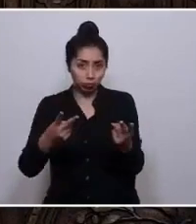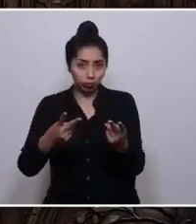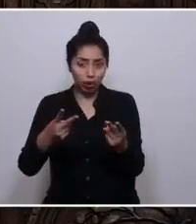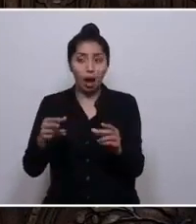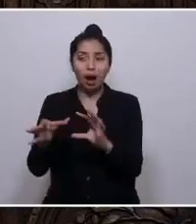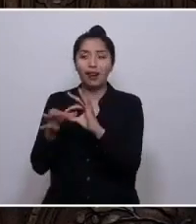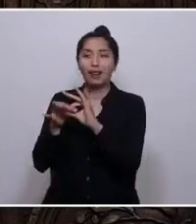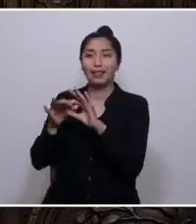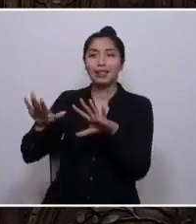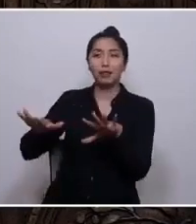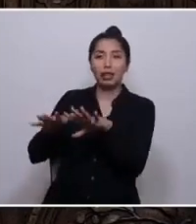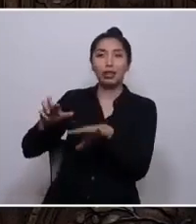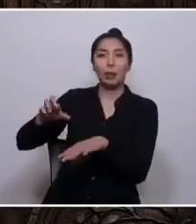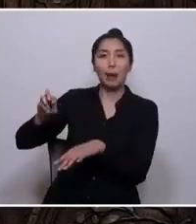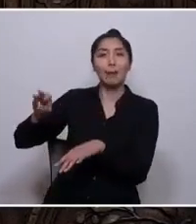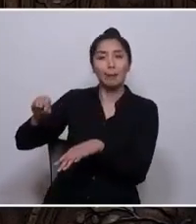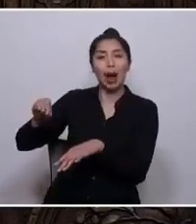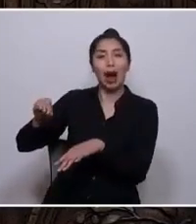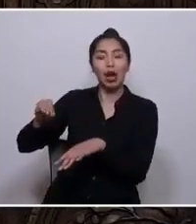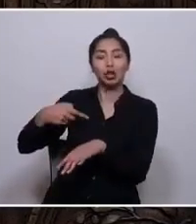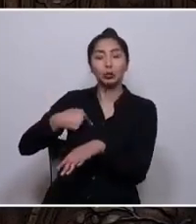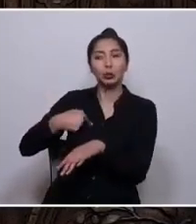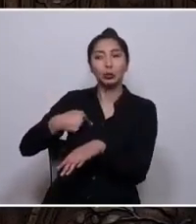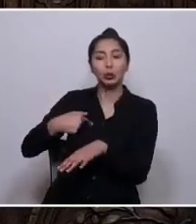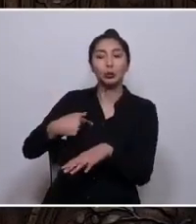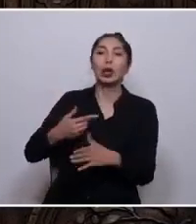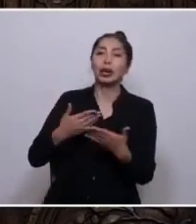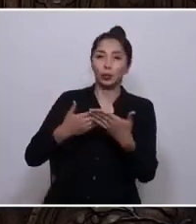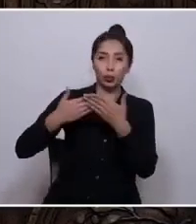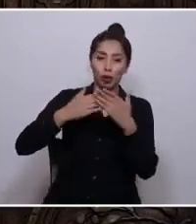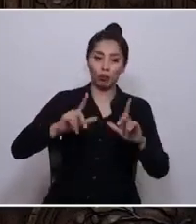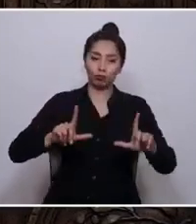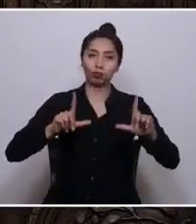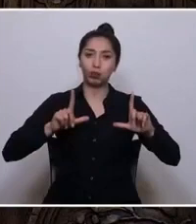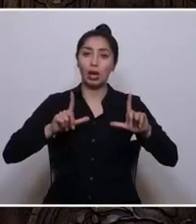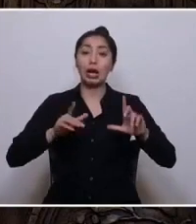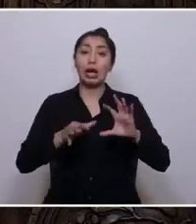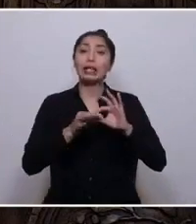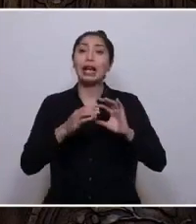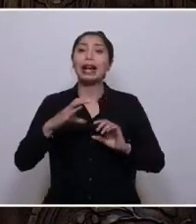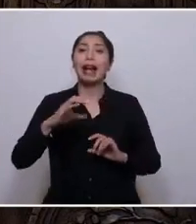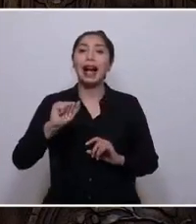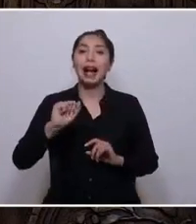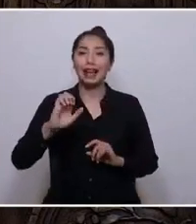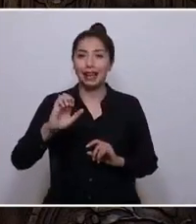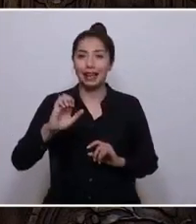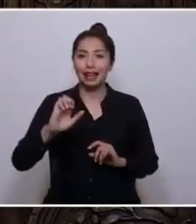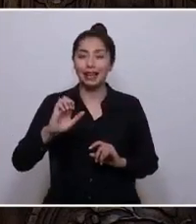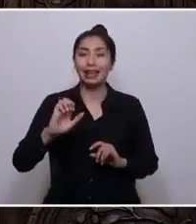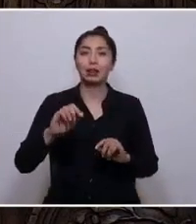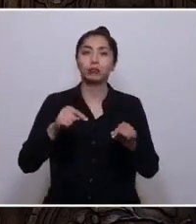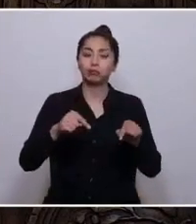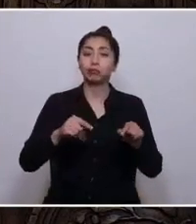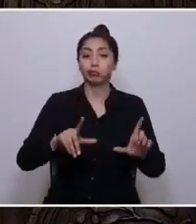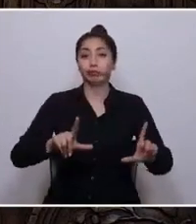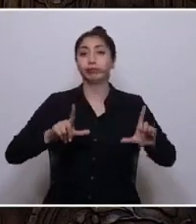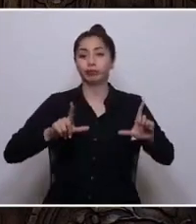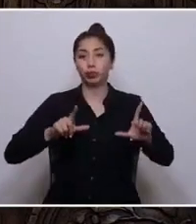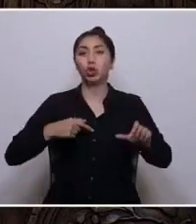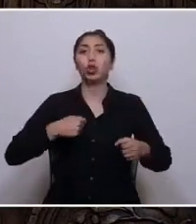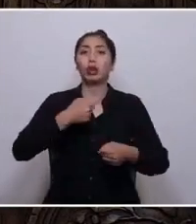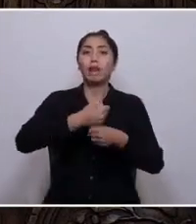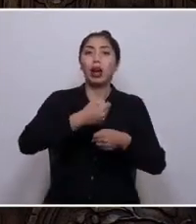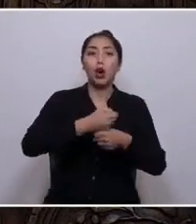y con crédito universitario, obtener mi profesión de abogado. He trabajado en el sector público y